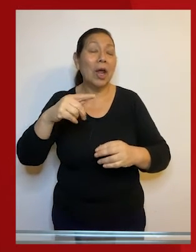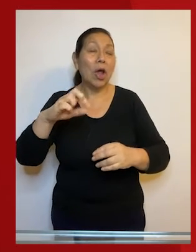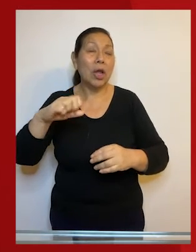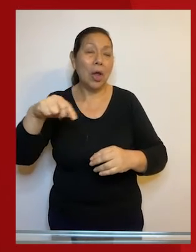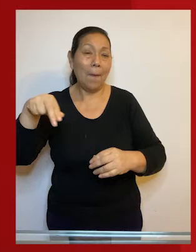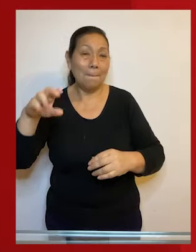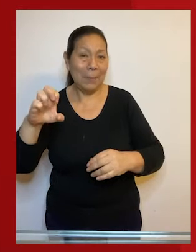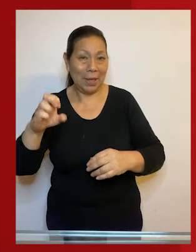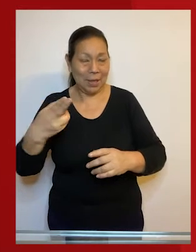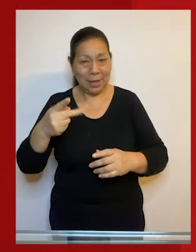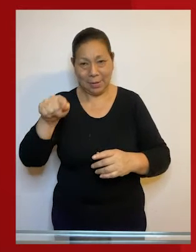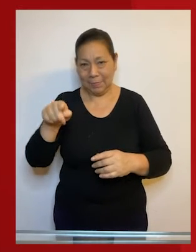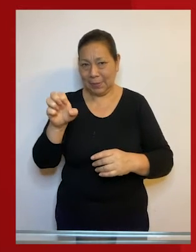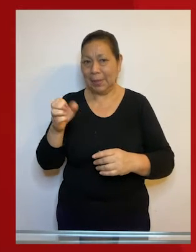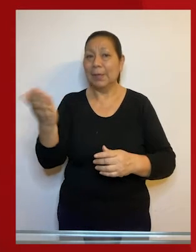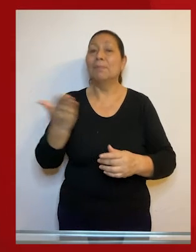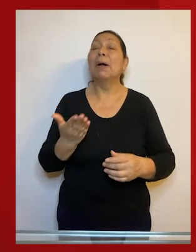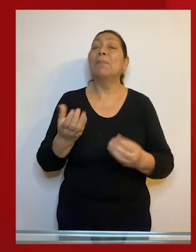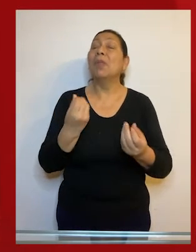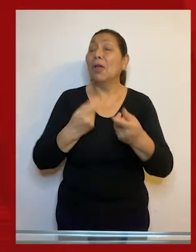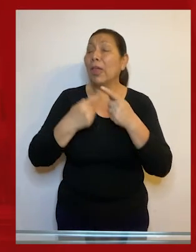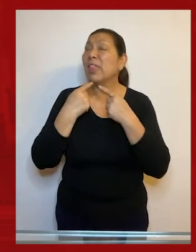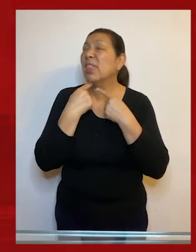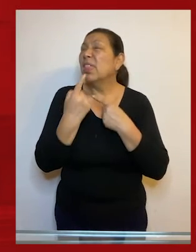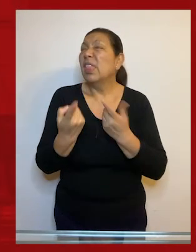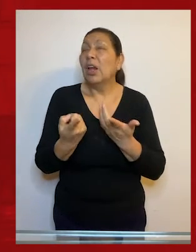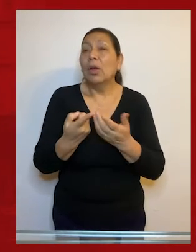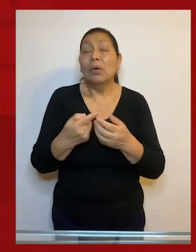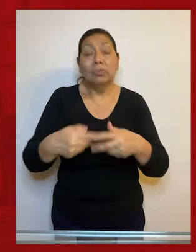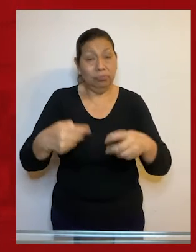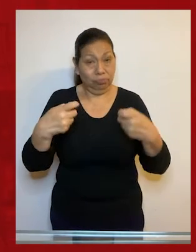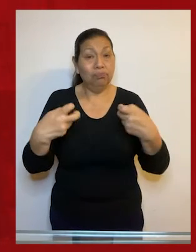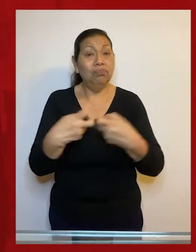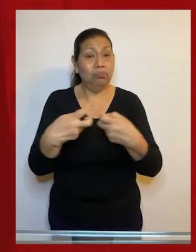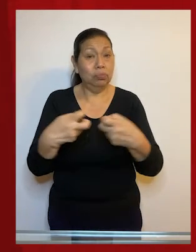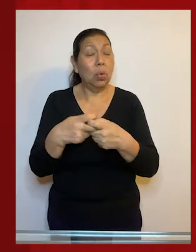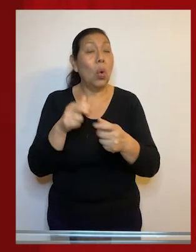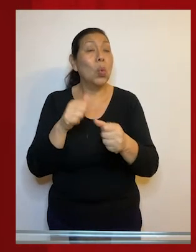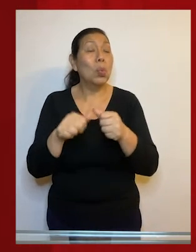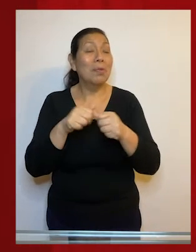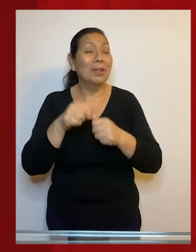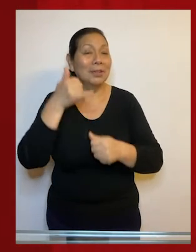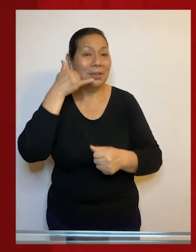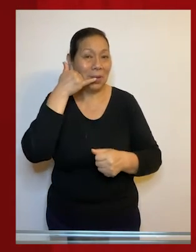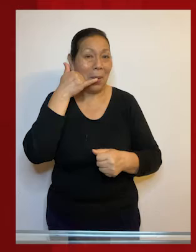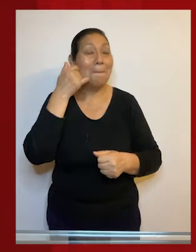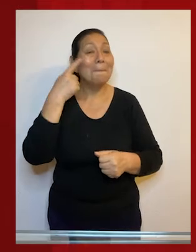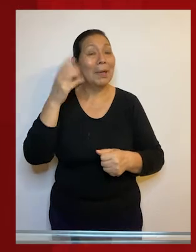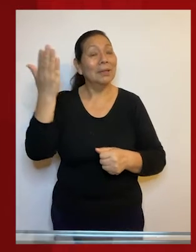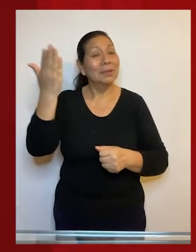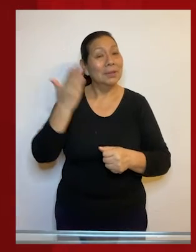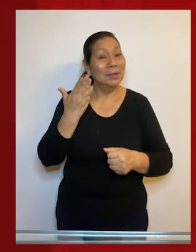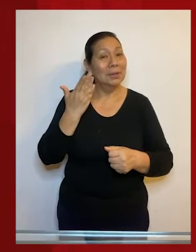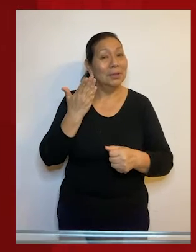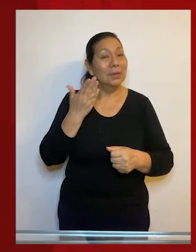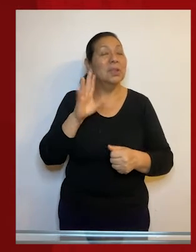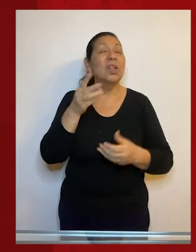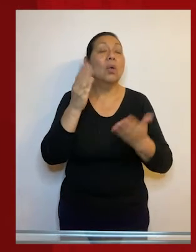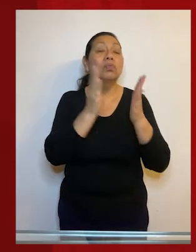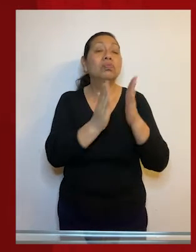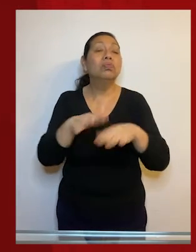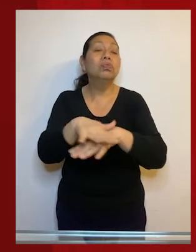tc.gov.pe. Deben indicar un correo electrónico y un número de celular para efectuar las